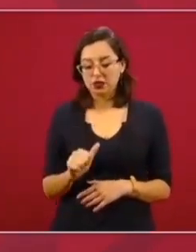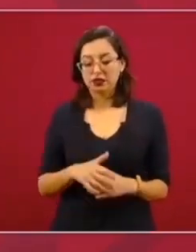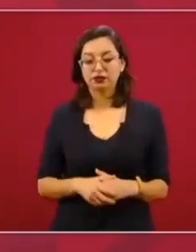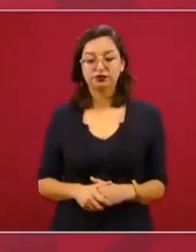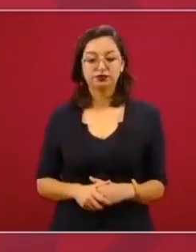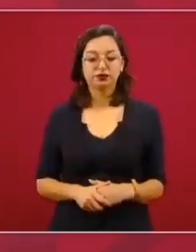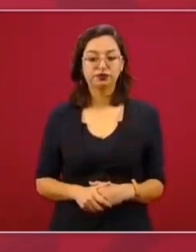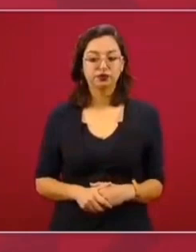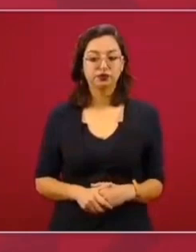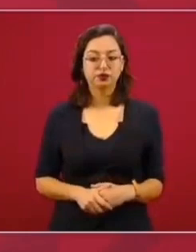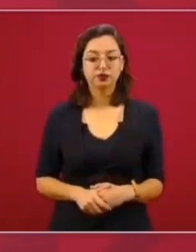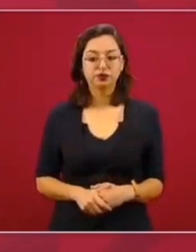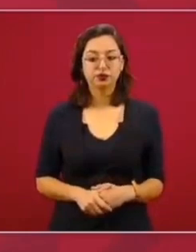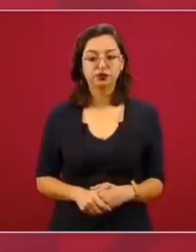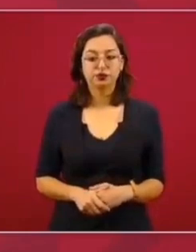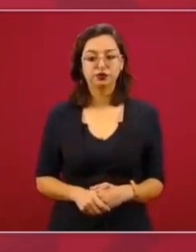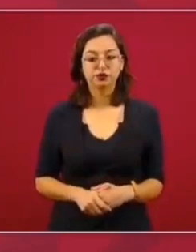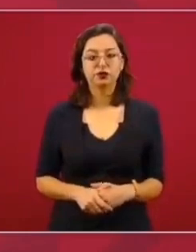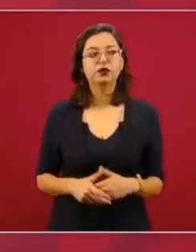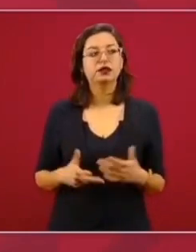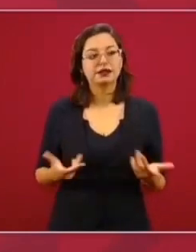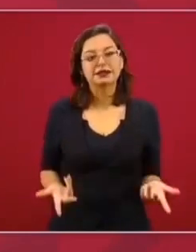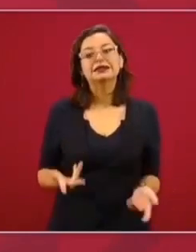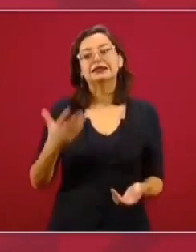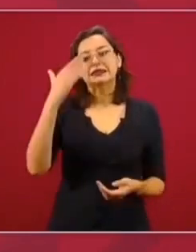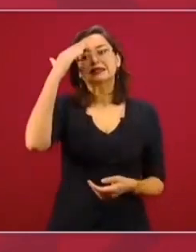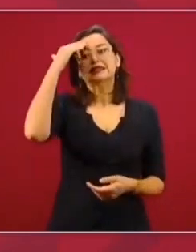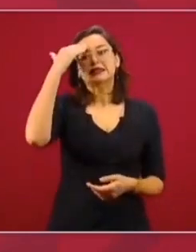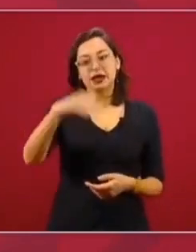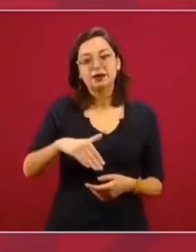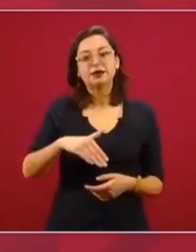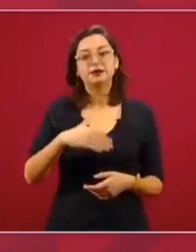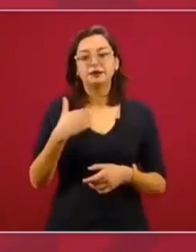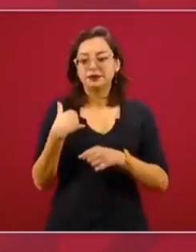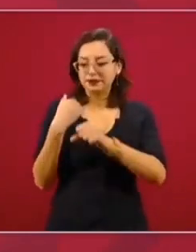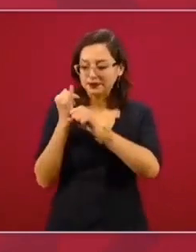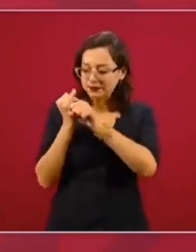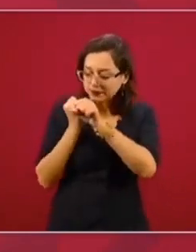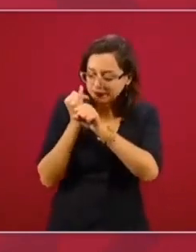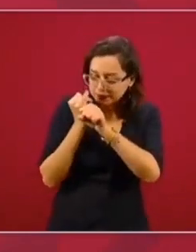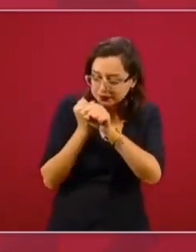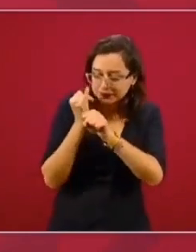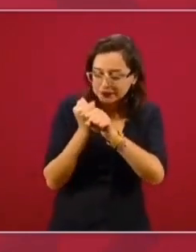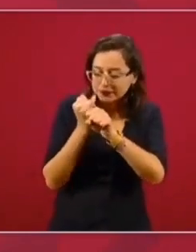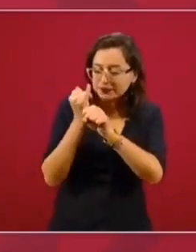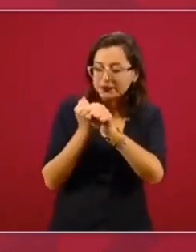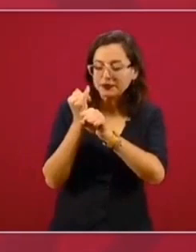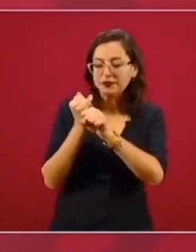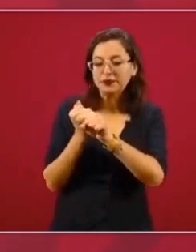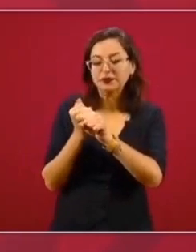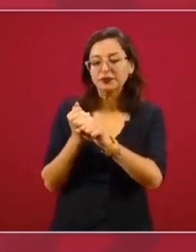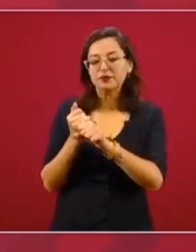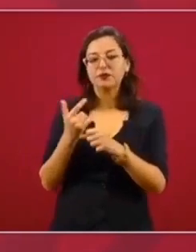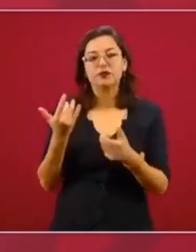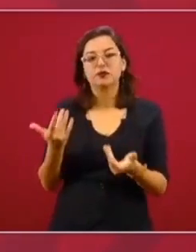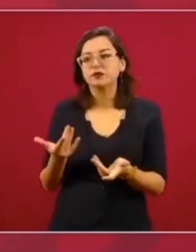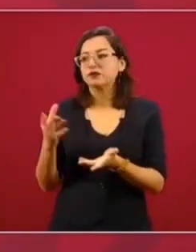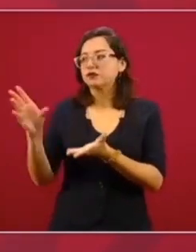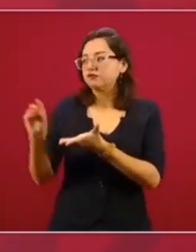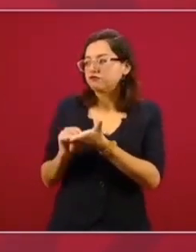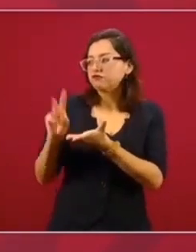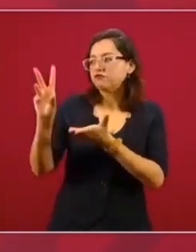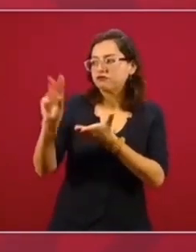investigaciones se reúnen elementos,